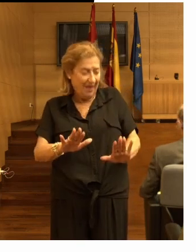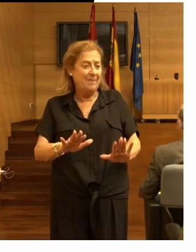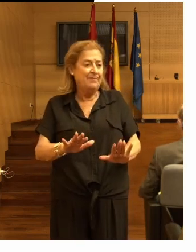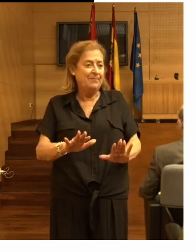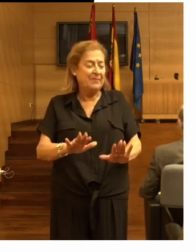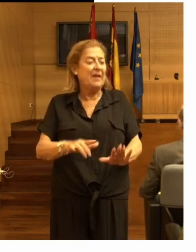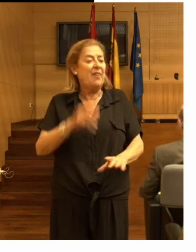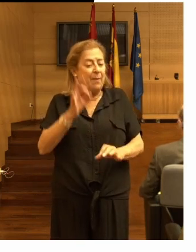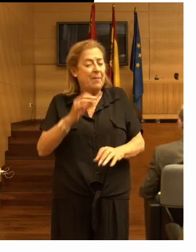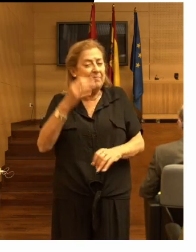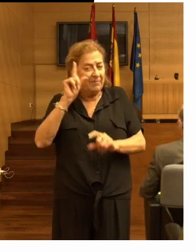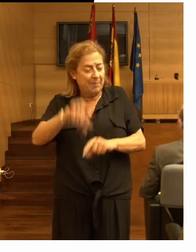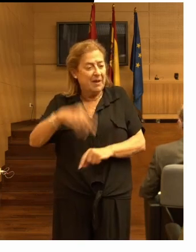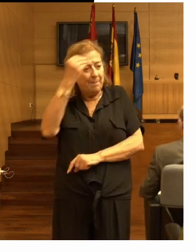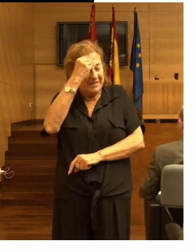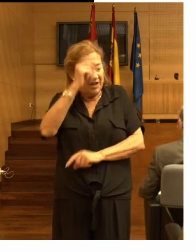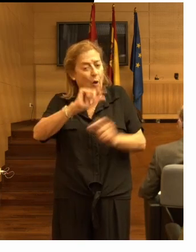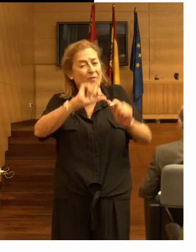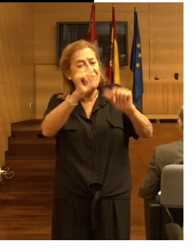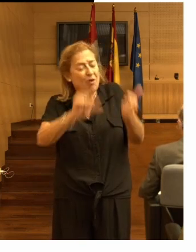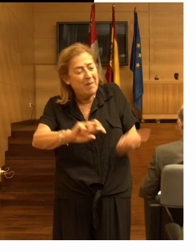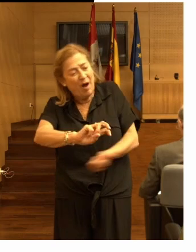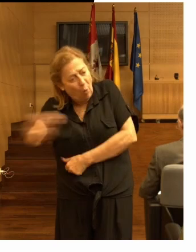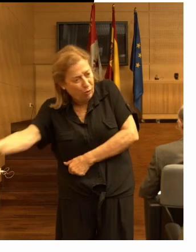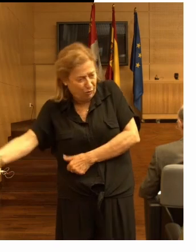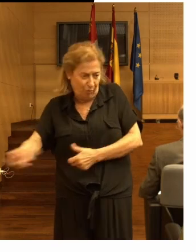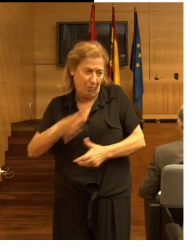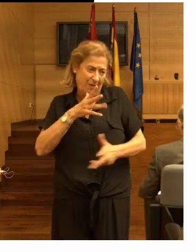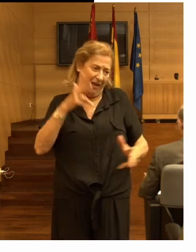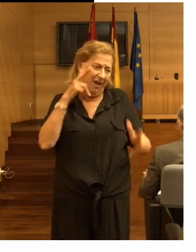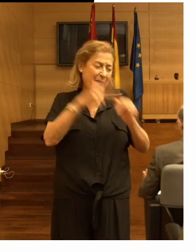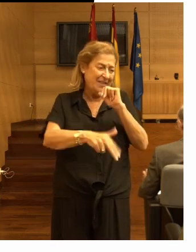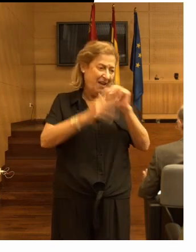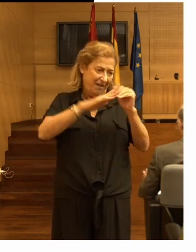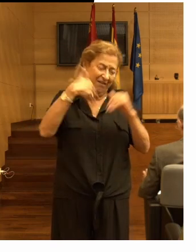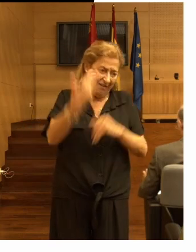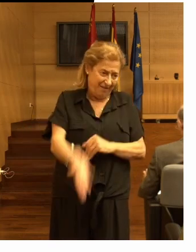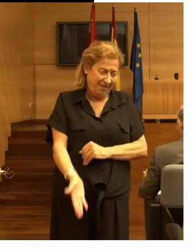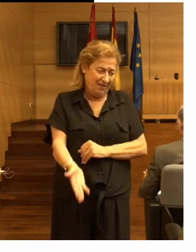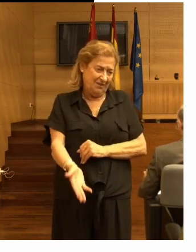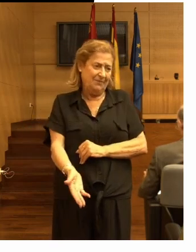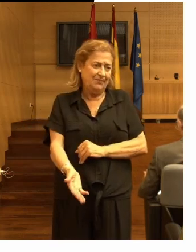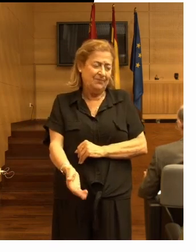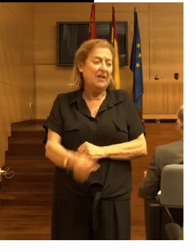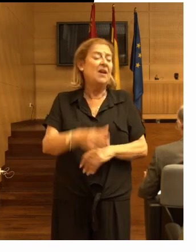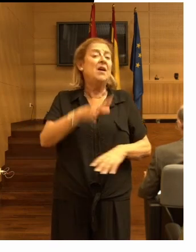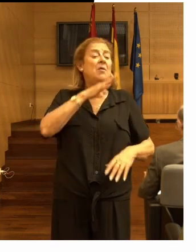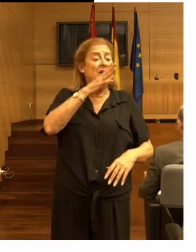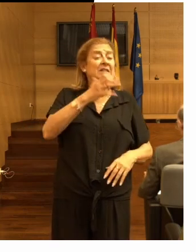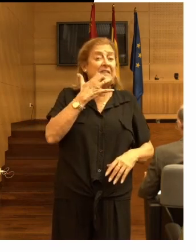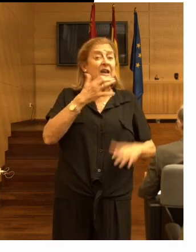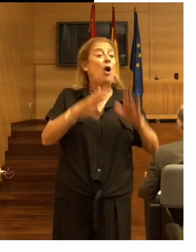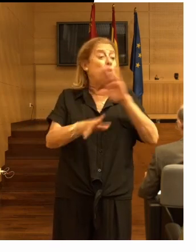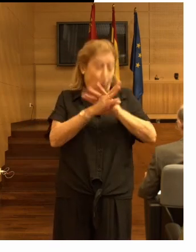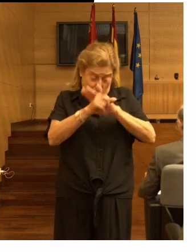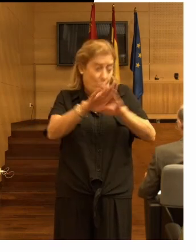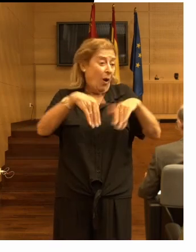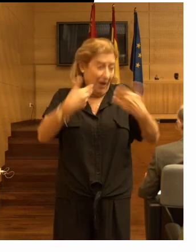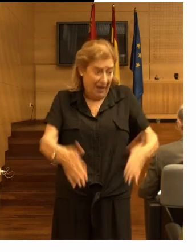había que pensar otra forma de evitar esas caídas porque se seguían cayendo